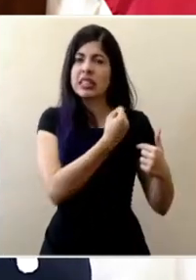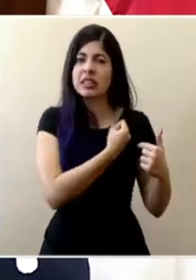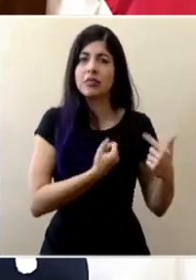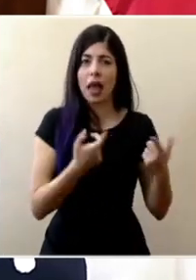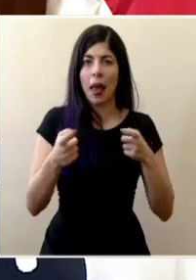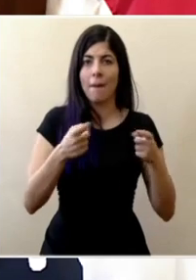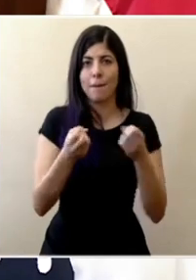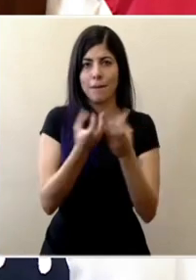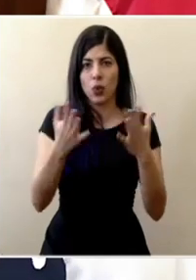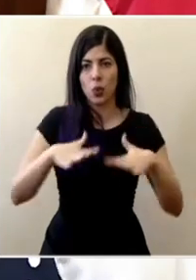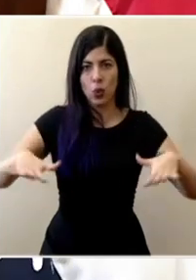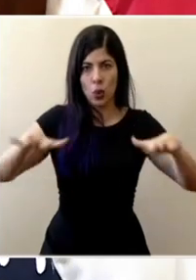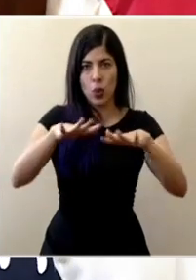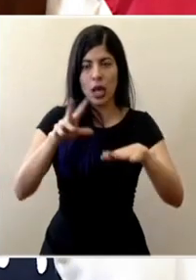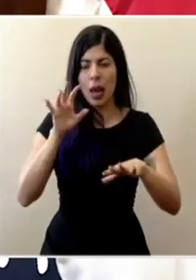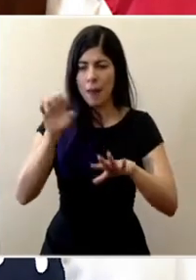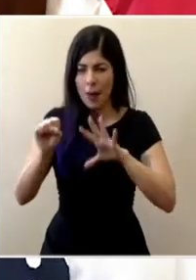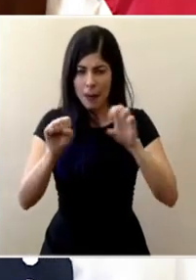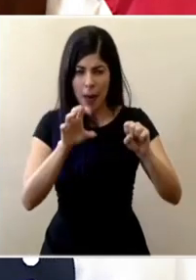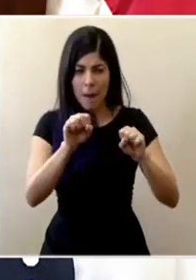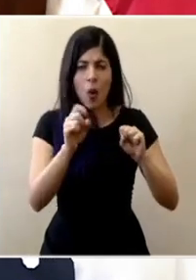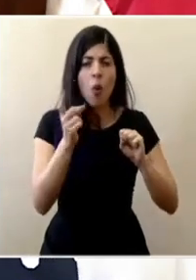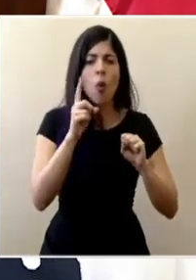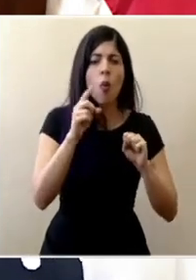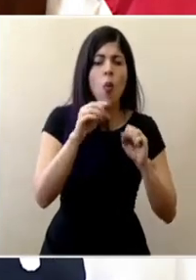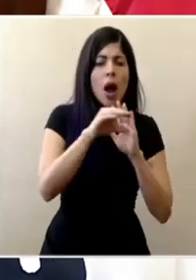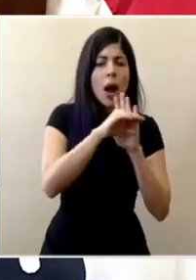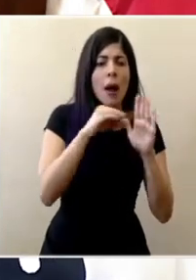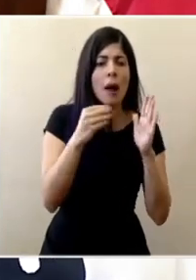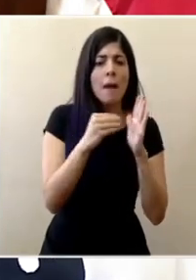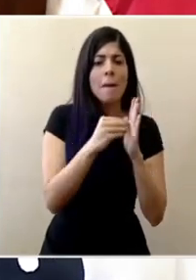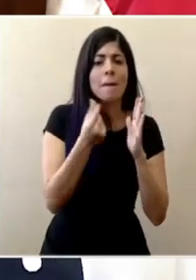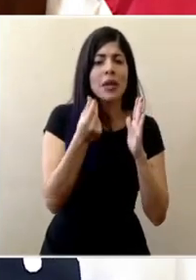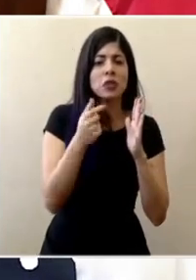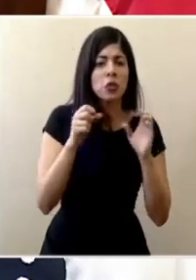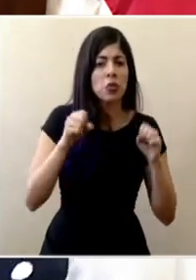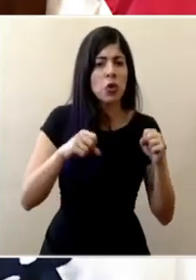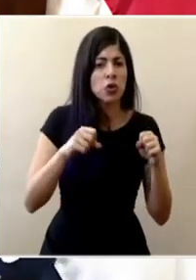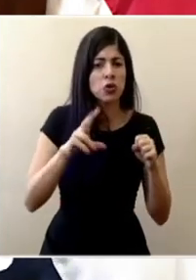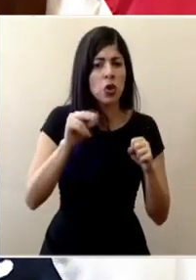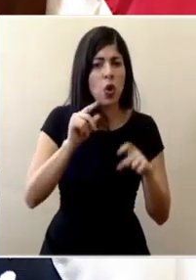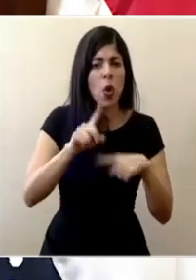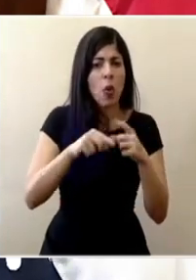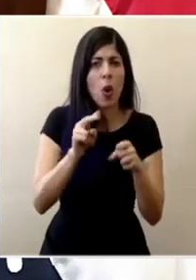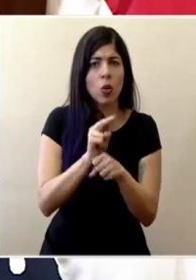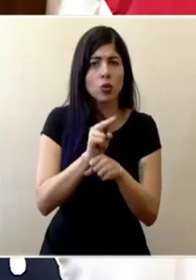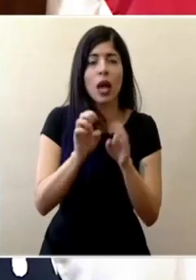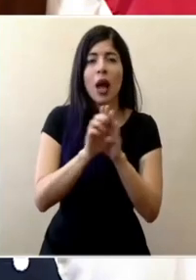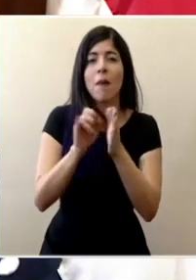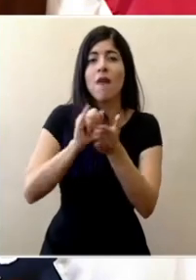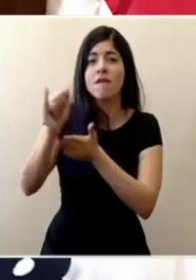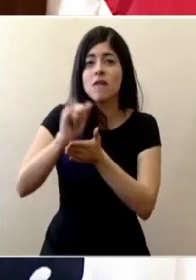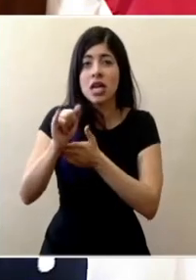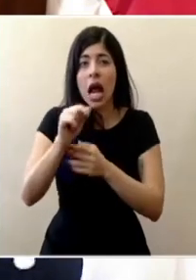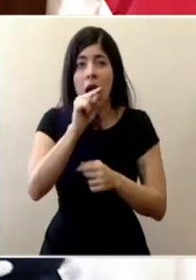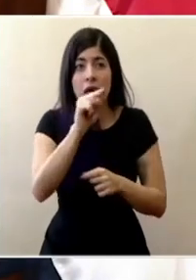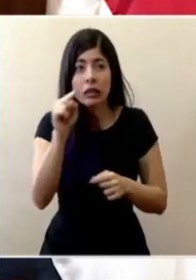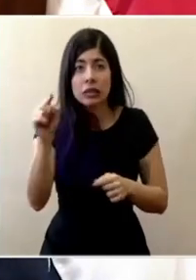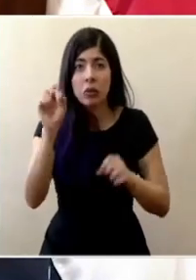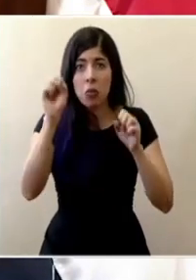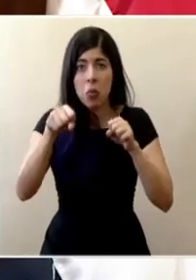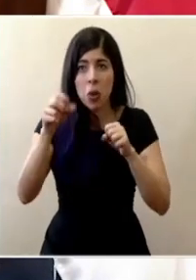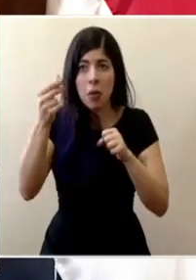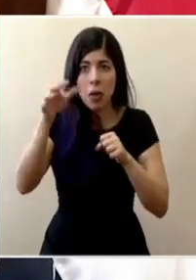administración pública, identificar aquellas partidas que no se estarían usando, como por ejemplo la partida de viajes u otras que se puedan